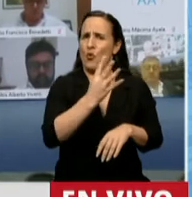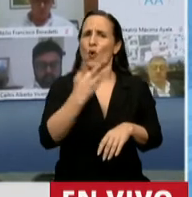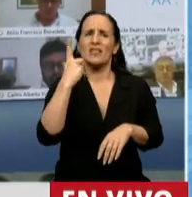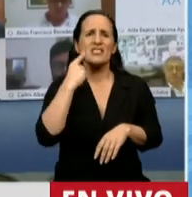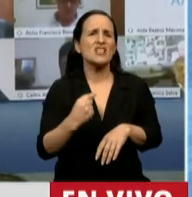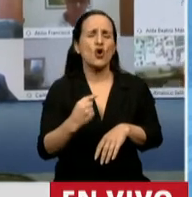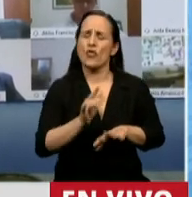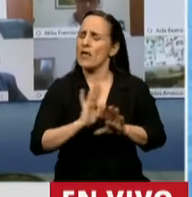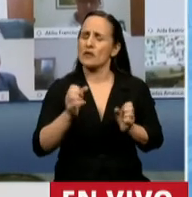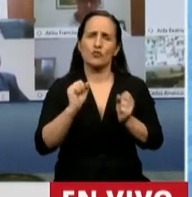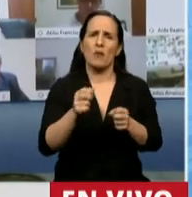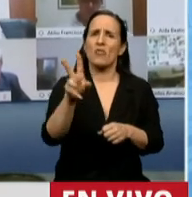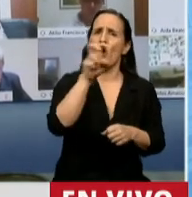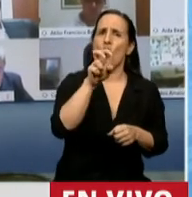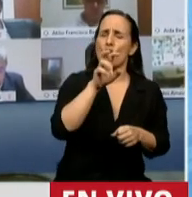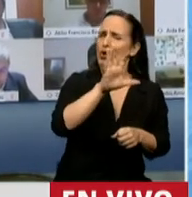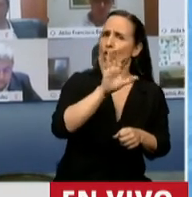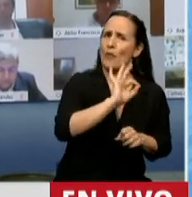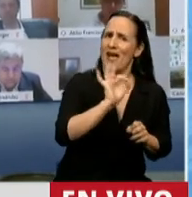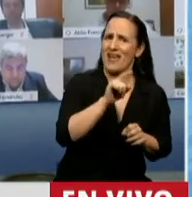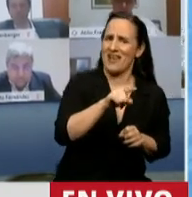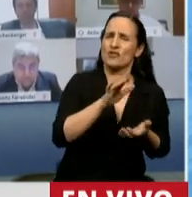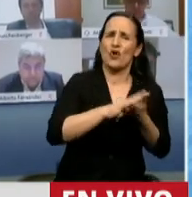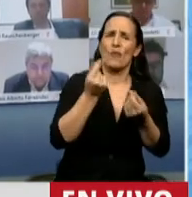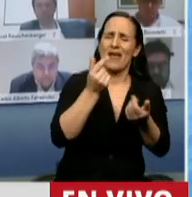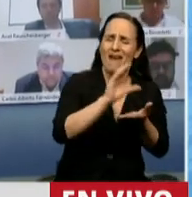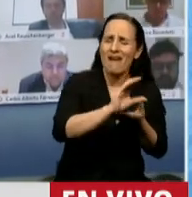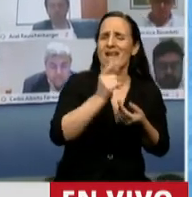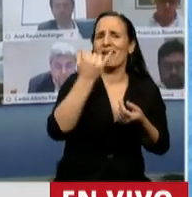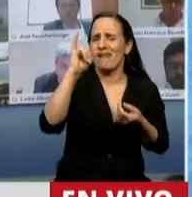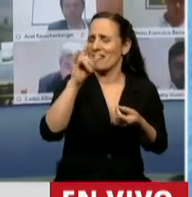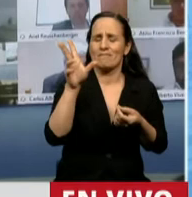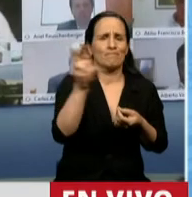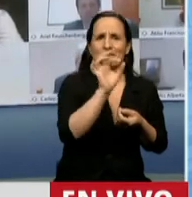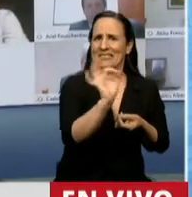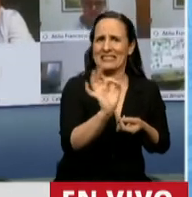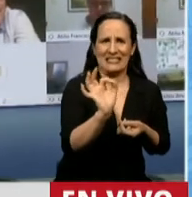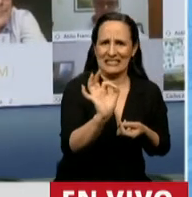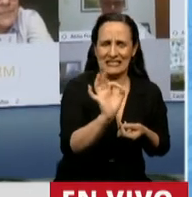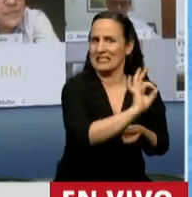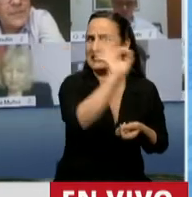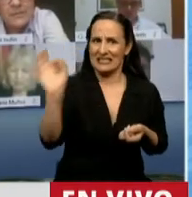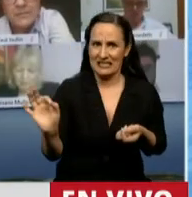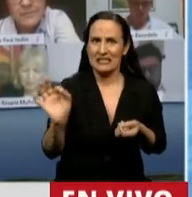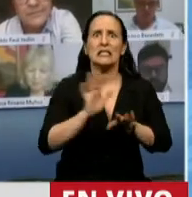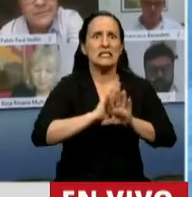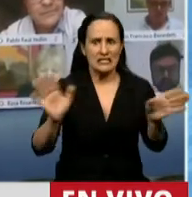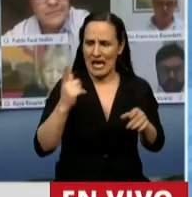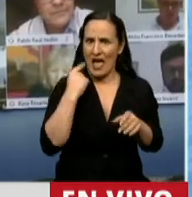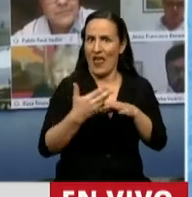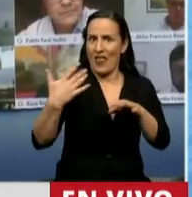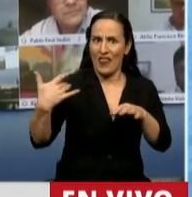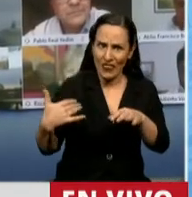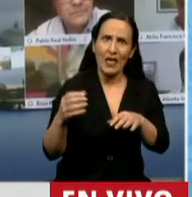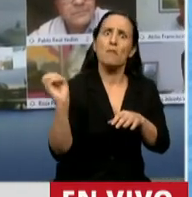el cobro de capitales de intereses a la provincia. Y esto se le devolvió en estos días